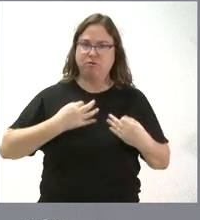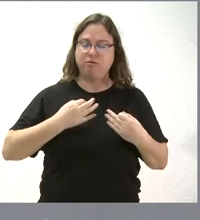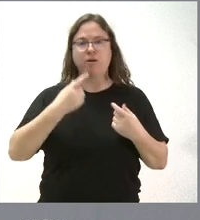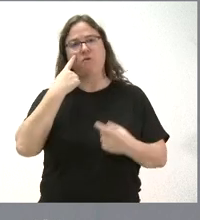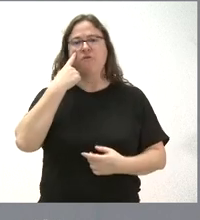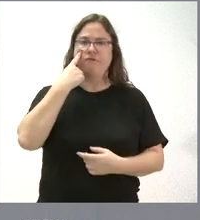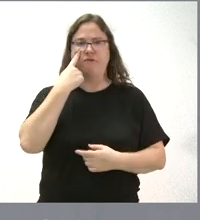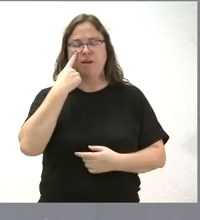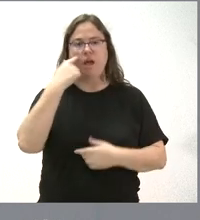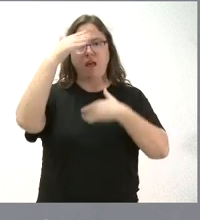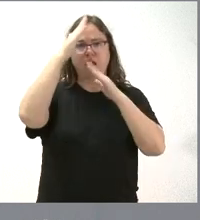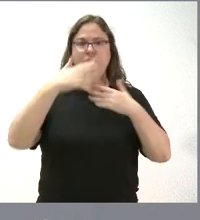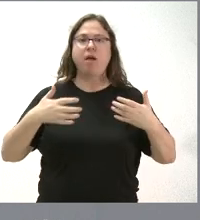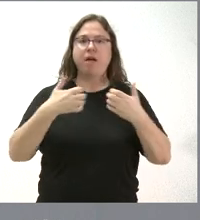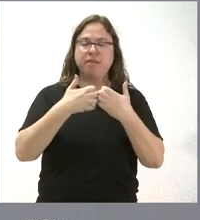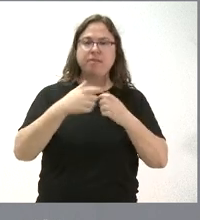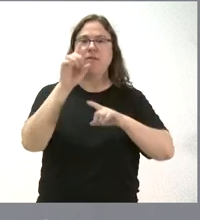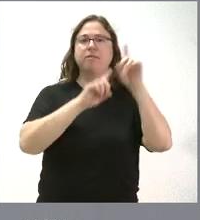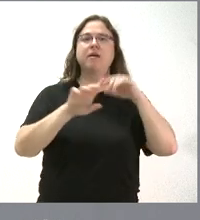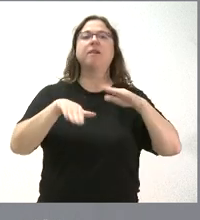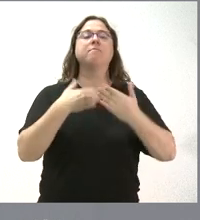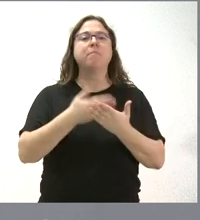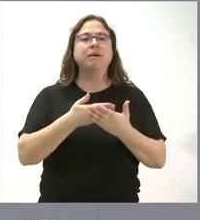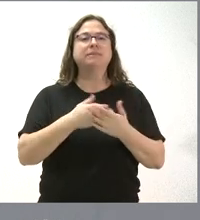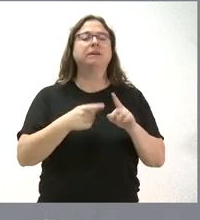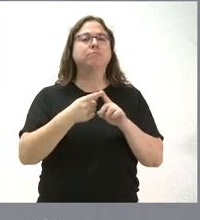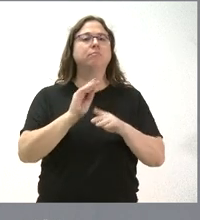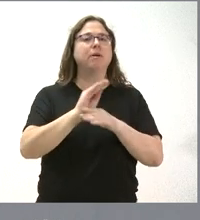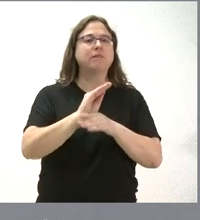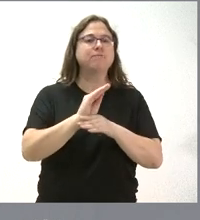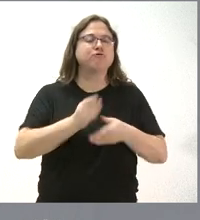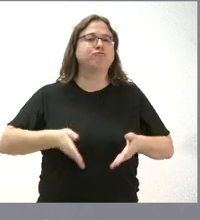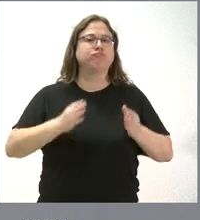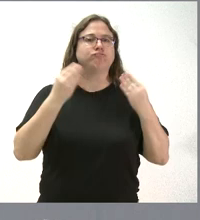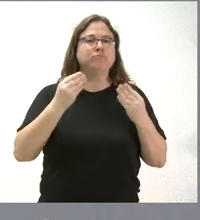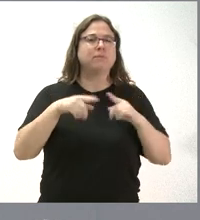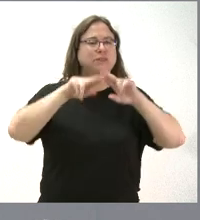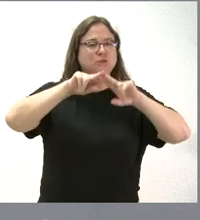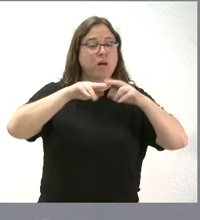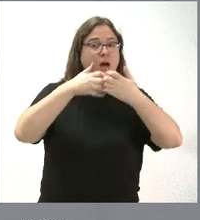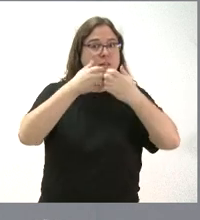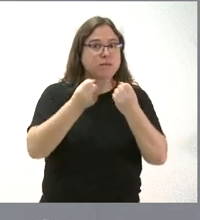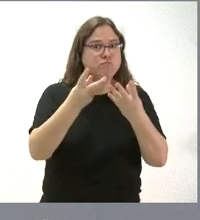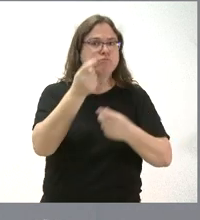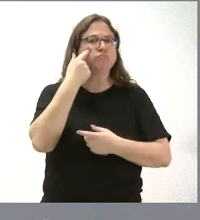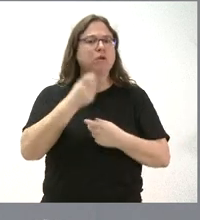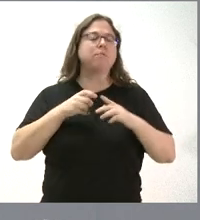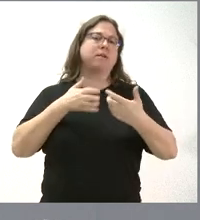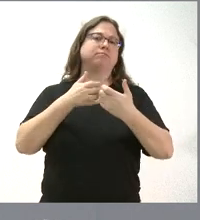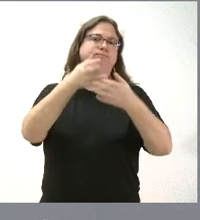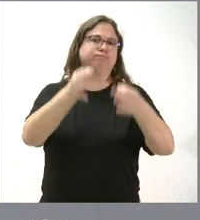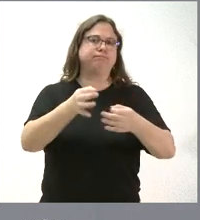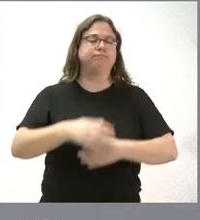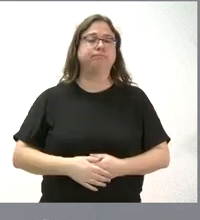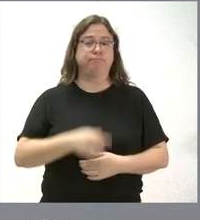vigilancia, atención de accidentes o incidencias, señalización, mantenimiento del patrimonio viario y estudios de siestralidad y seguridad vial. De la